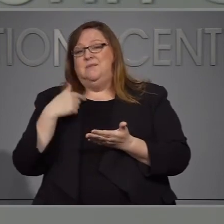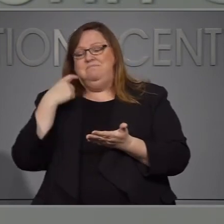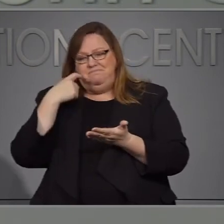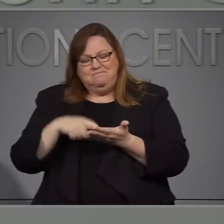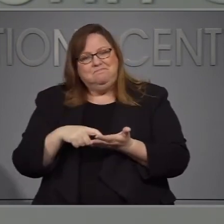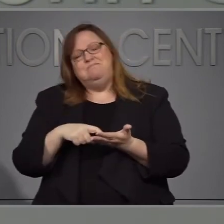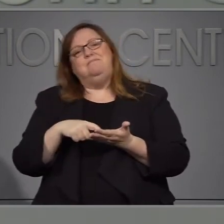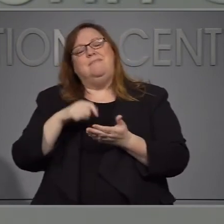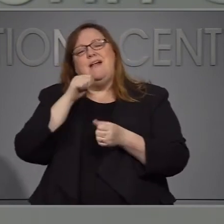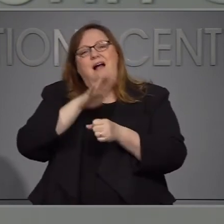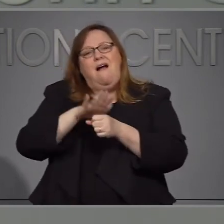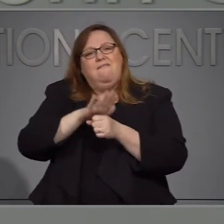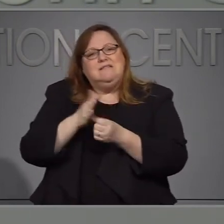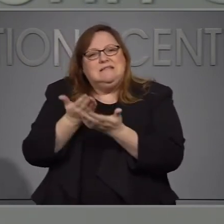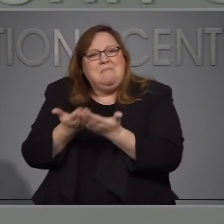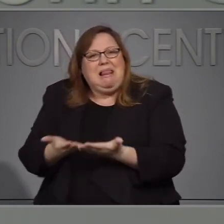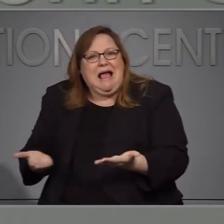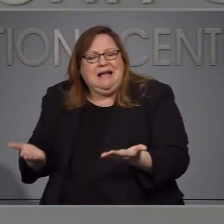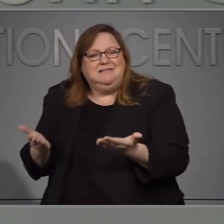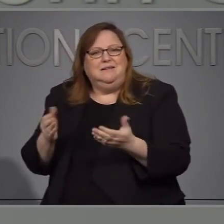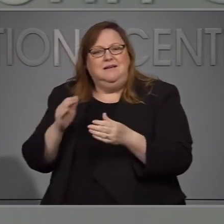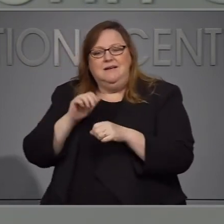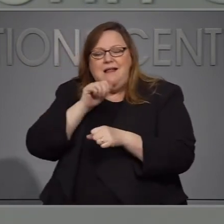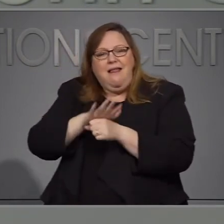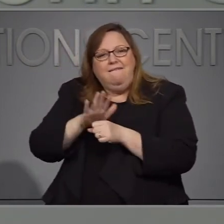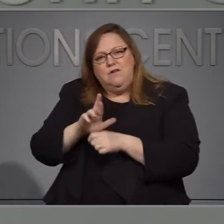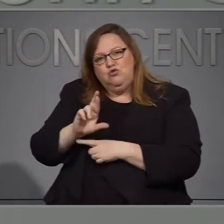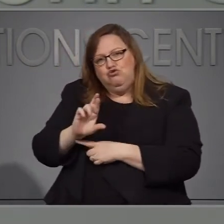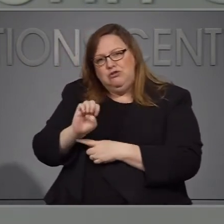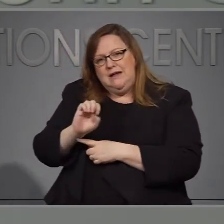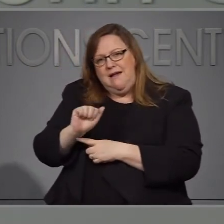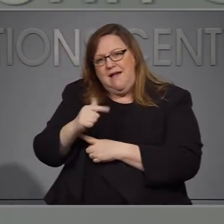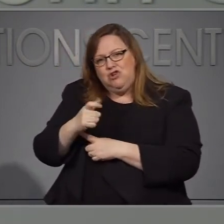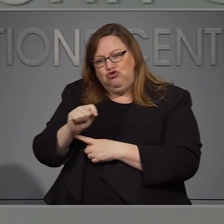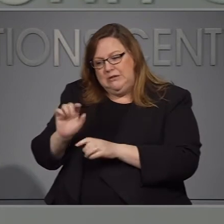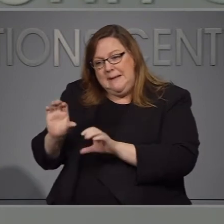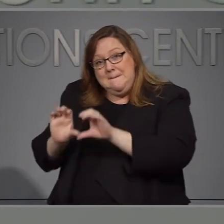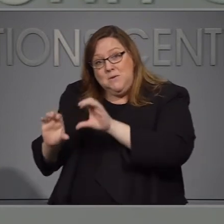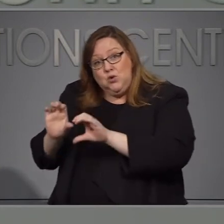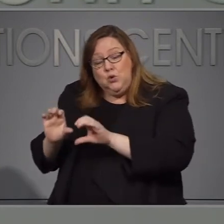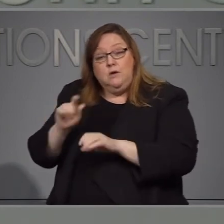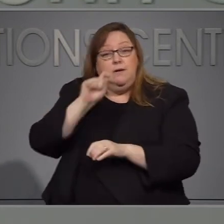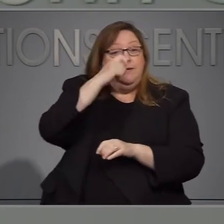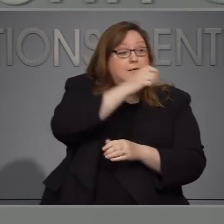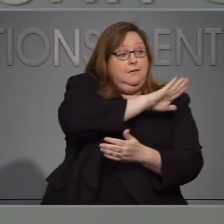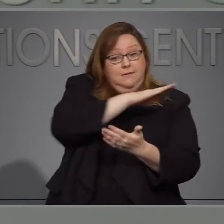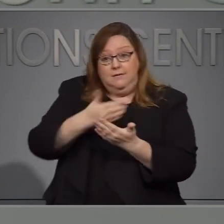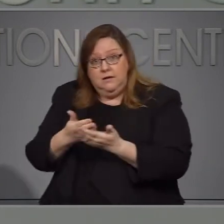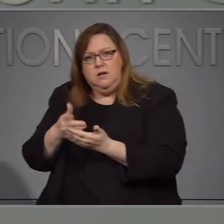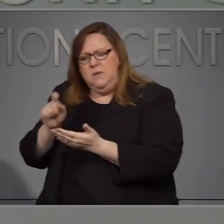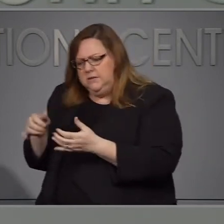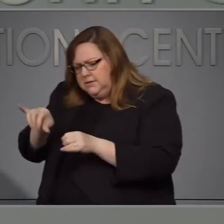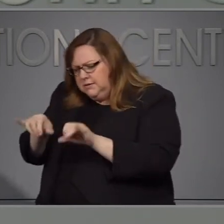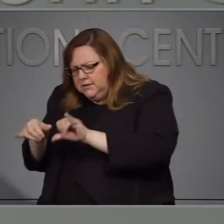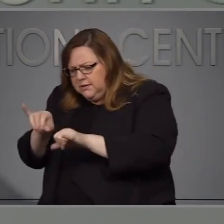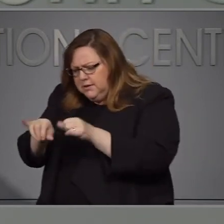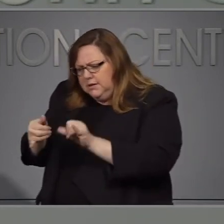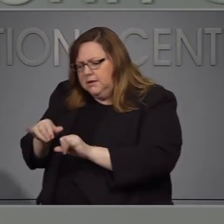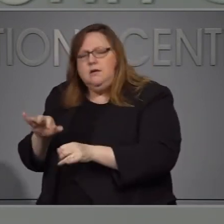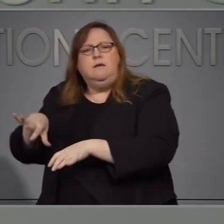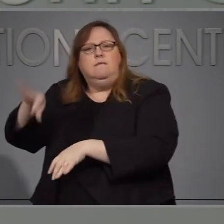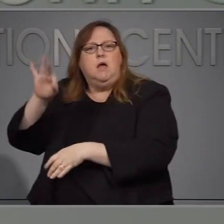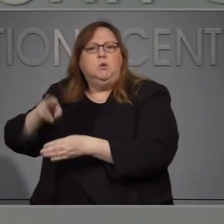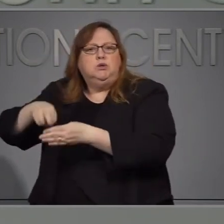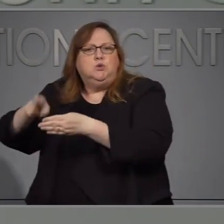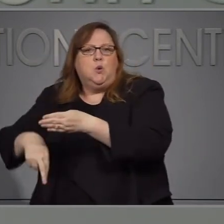cadena de suministro con suministro de los reagentes y los artículos para las pruebas para que las perso